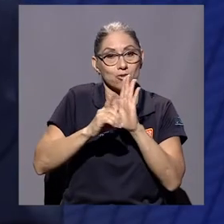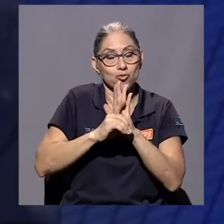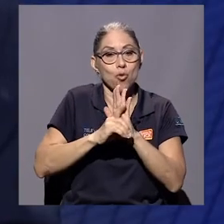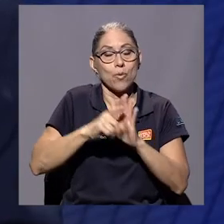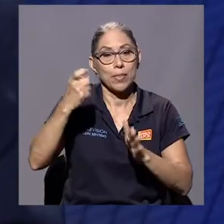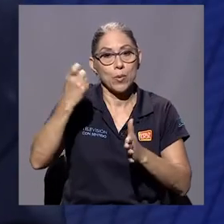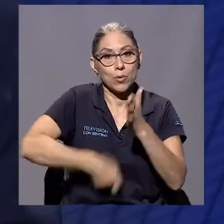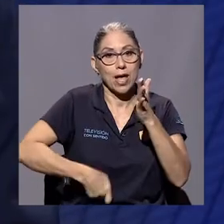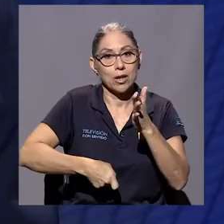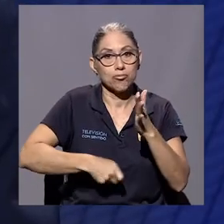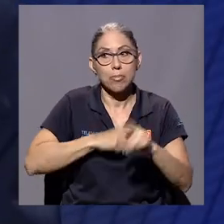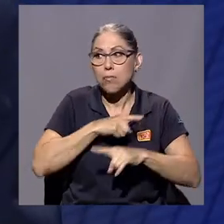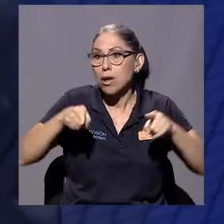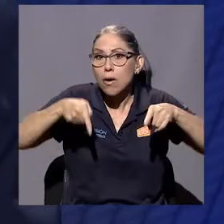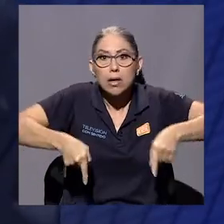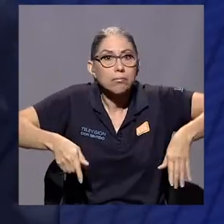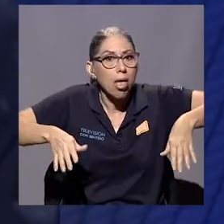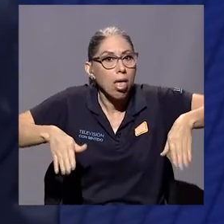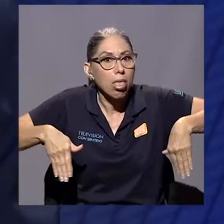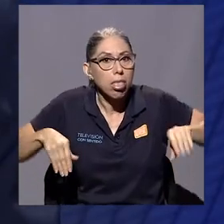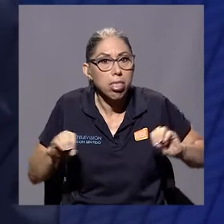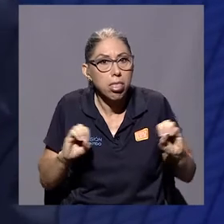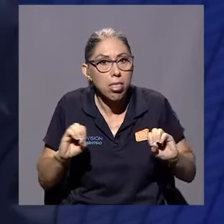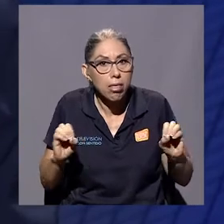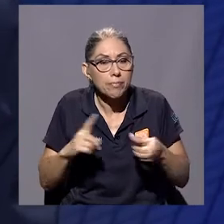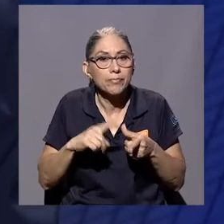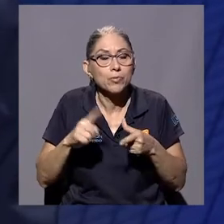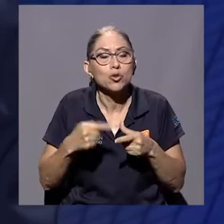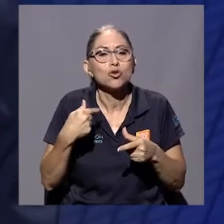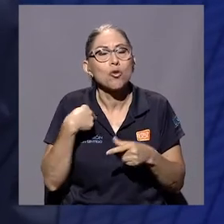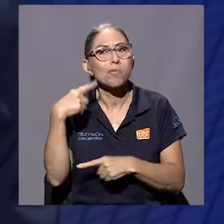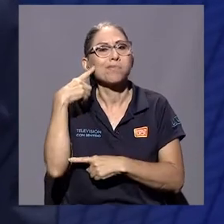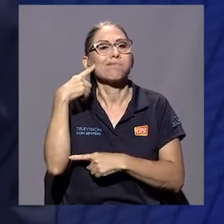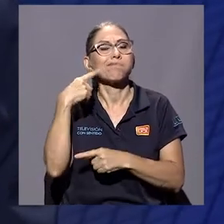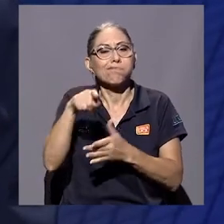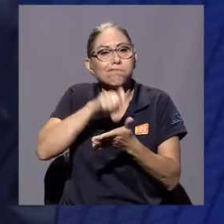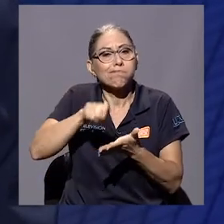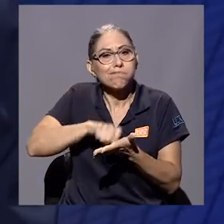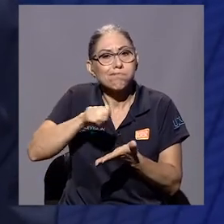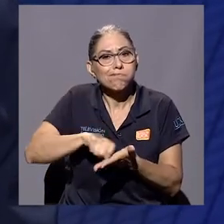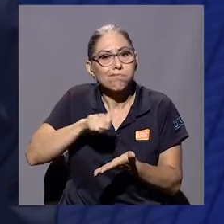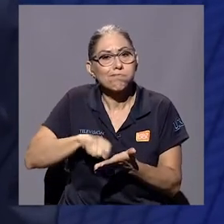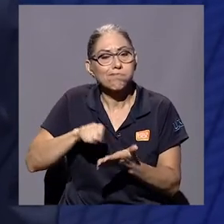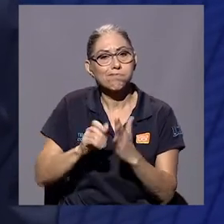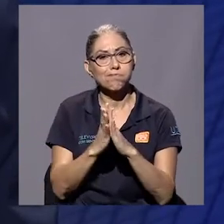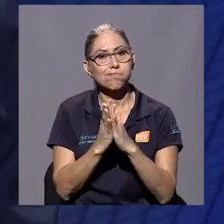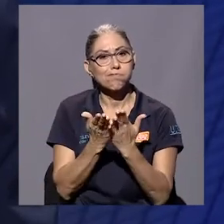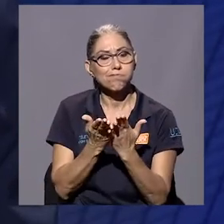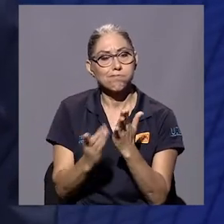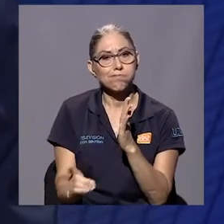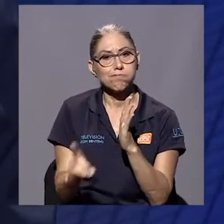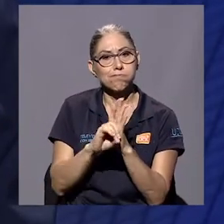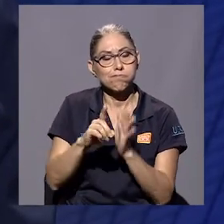tributario y resulta que aquí no había ningún texto. Entonces yo me lancé a escribir ese texto de derecho tributario,